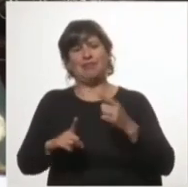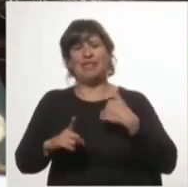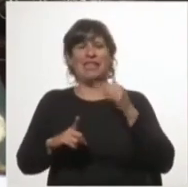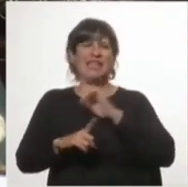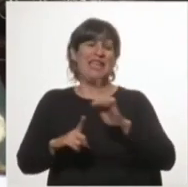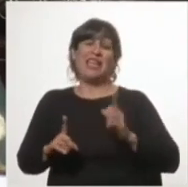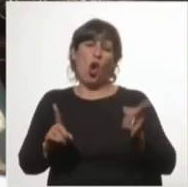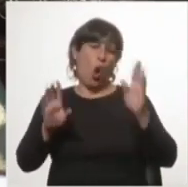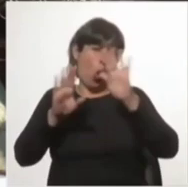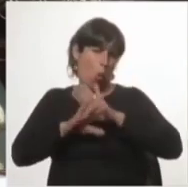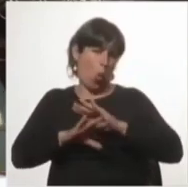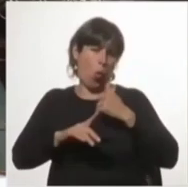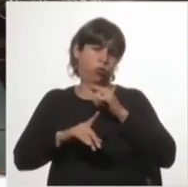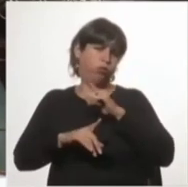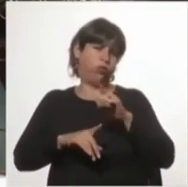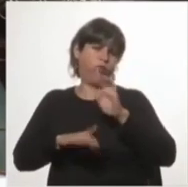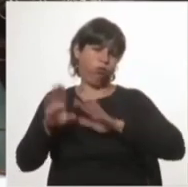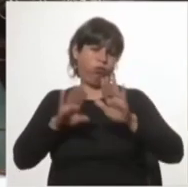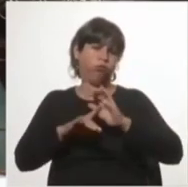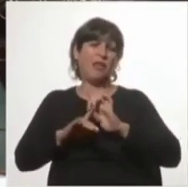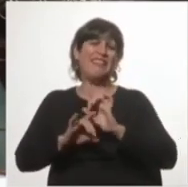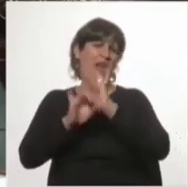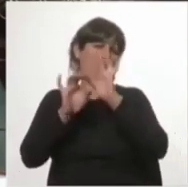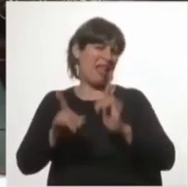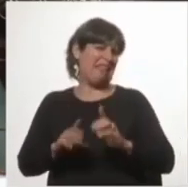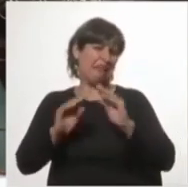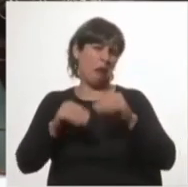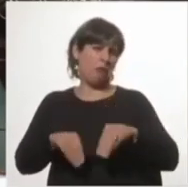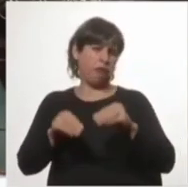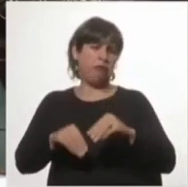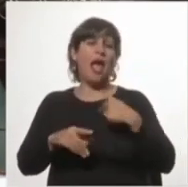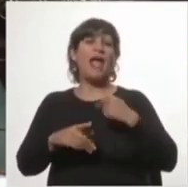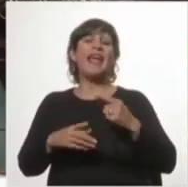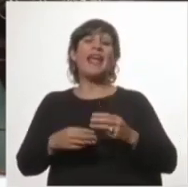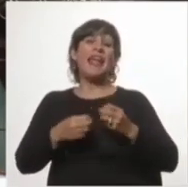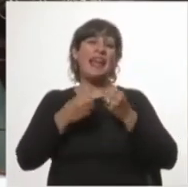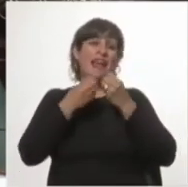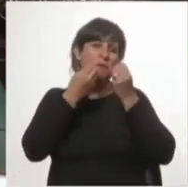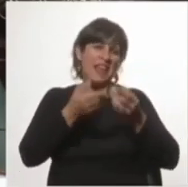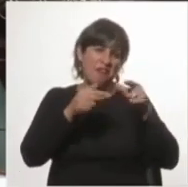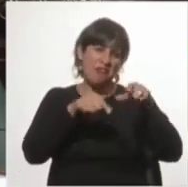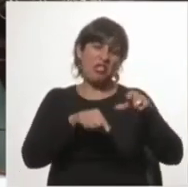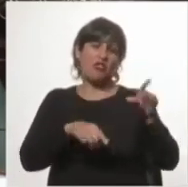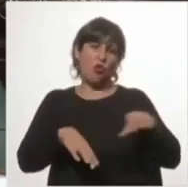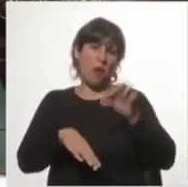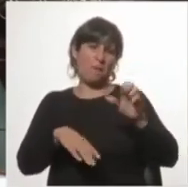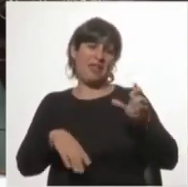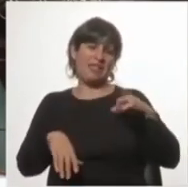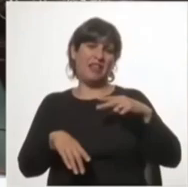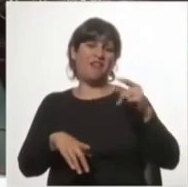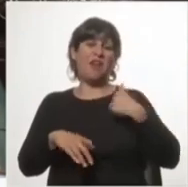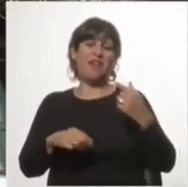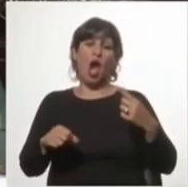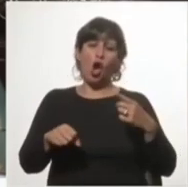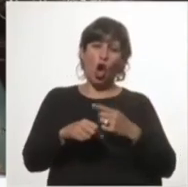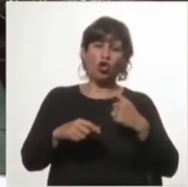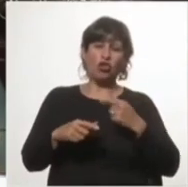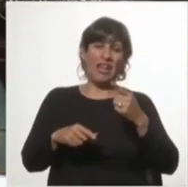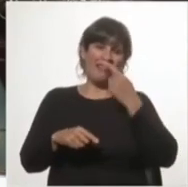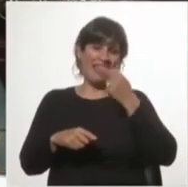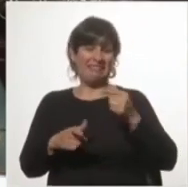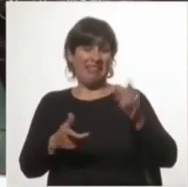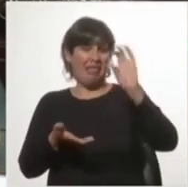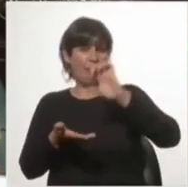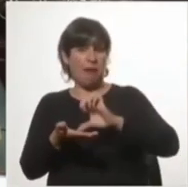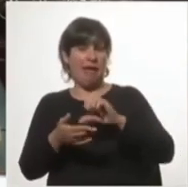transparente en beneficio de una empresa que va contra los intereses del país y que